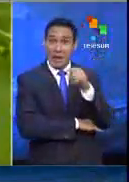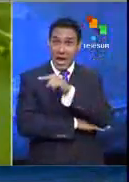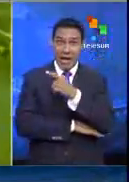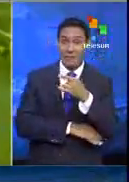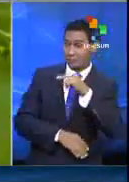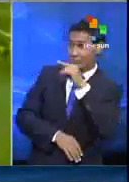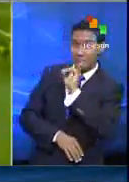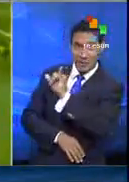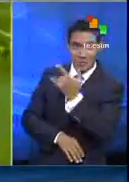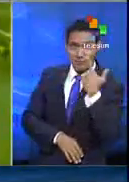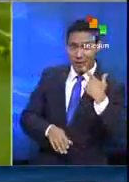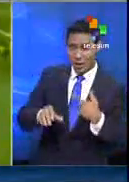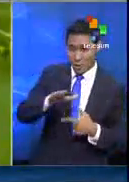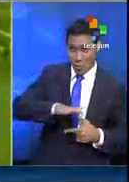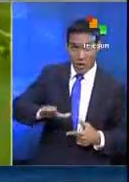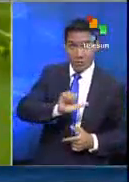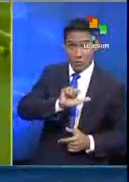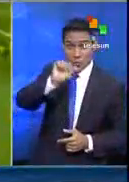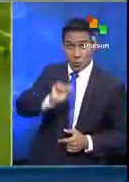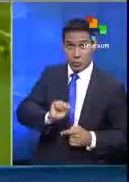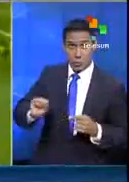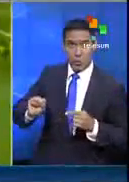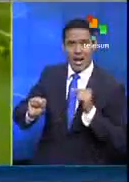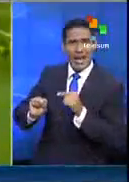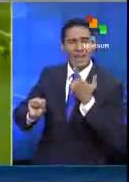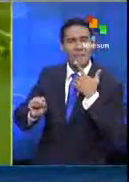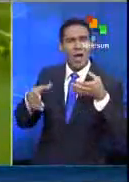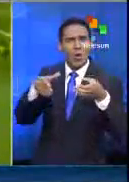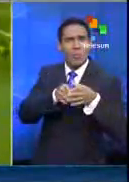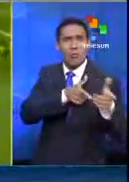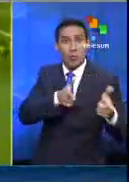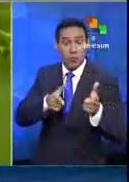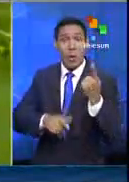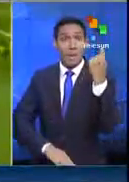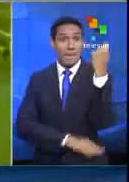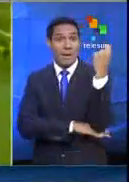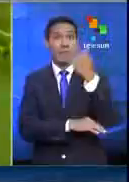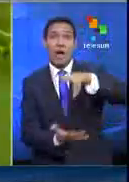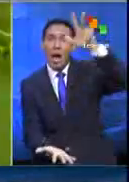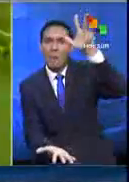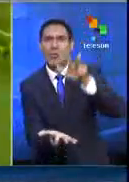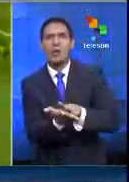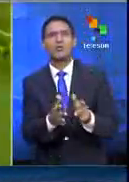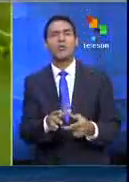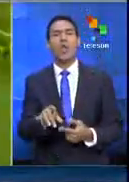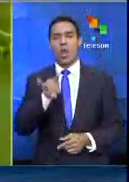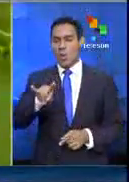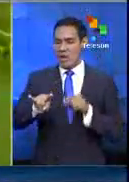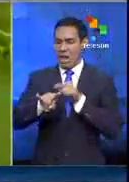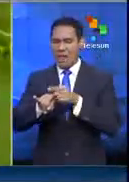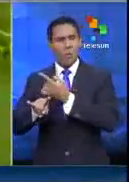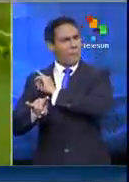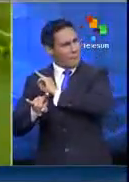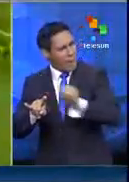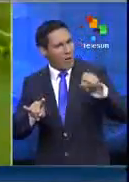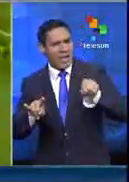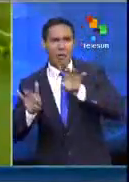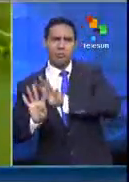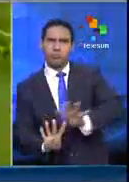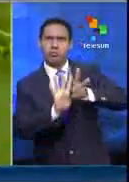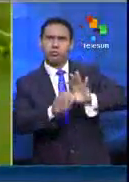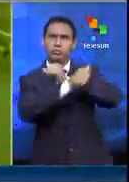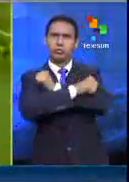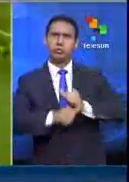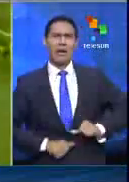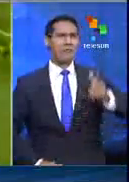al sureste del país. En su acción por combatir al grupo Boko Haram, el Parlamento nigerino aprobó el lunes enviar tropas a Nigeria. Desde